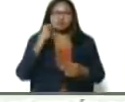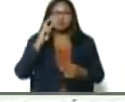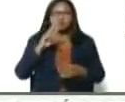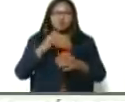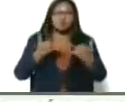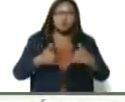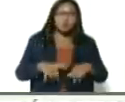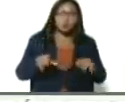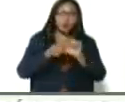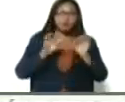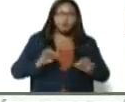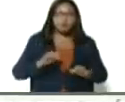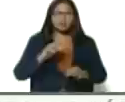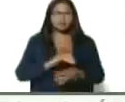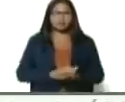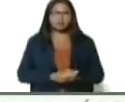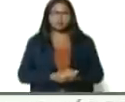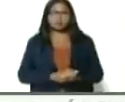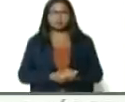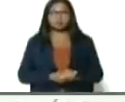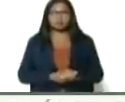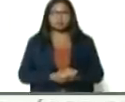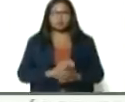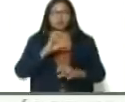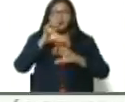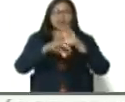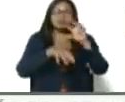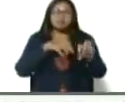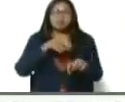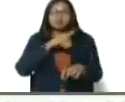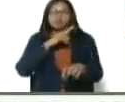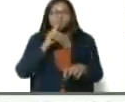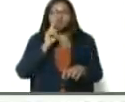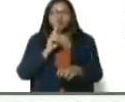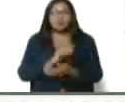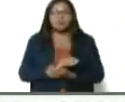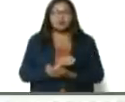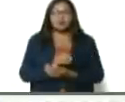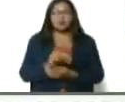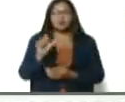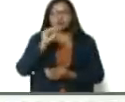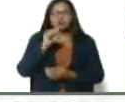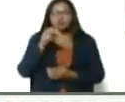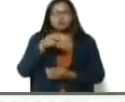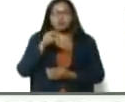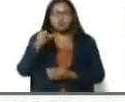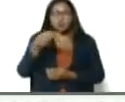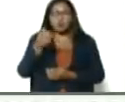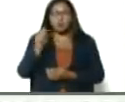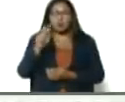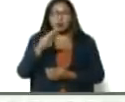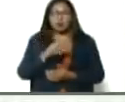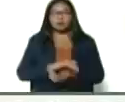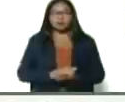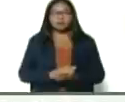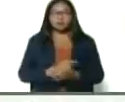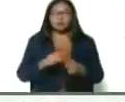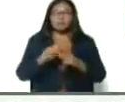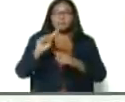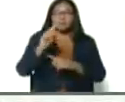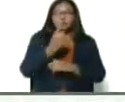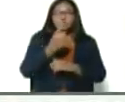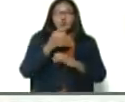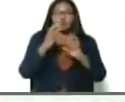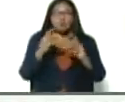hijo de un animal que se llama un padrote que se llama Sugar Moon Victory, es el padrote número uno del mundo presidente